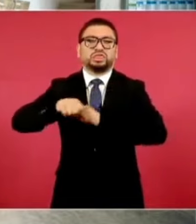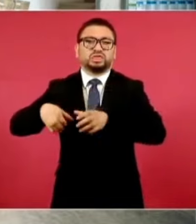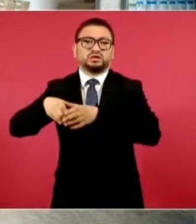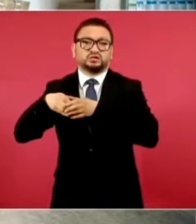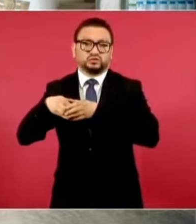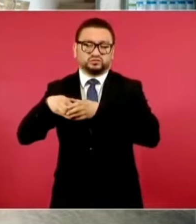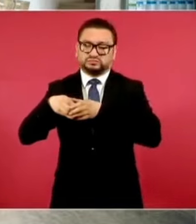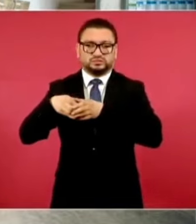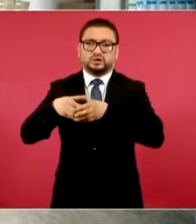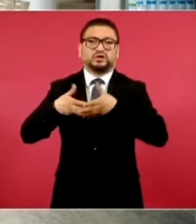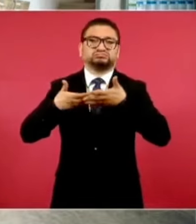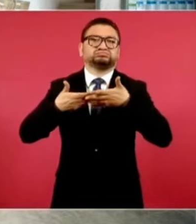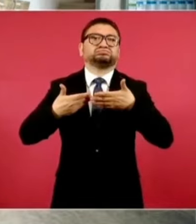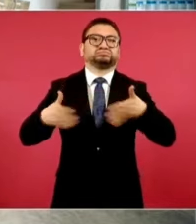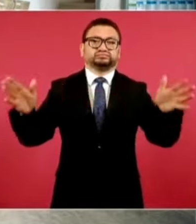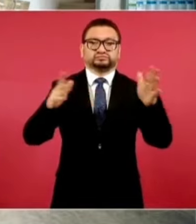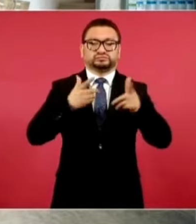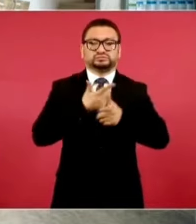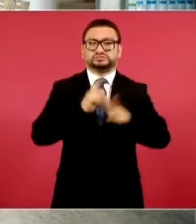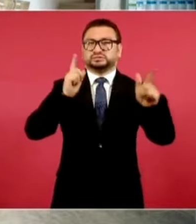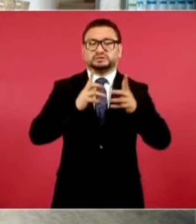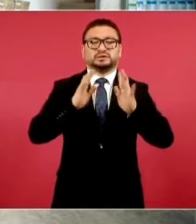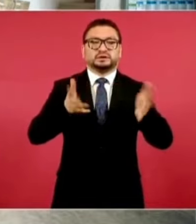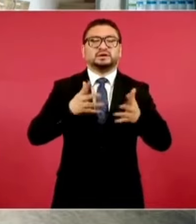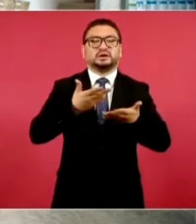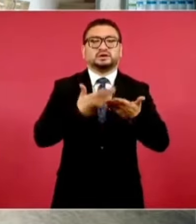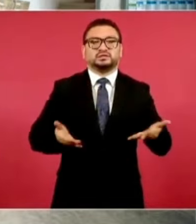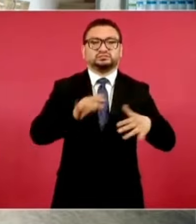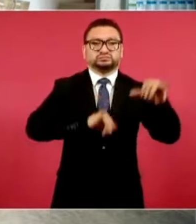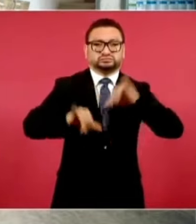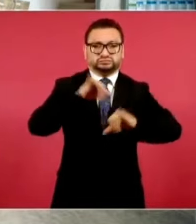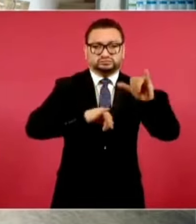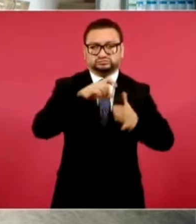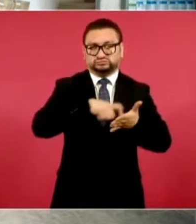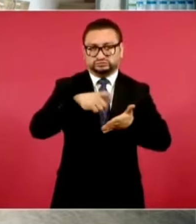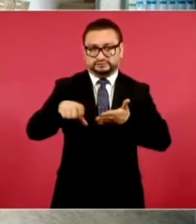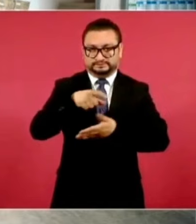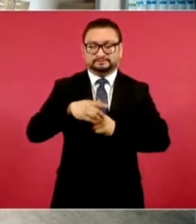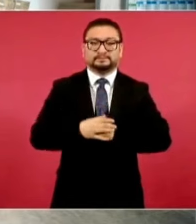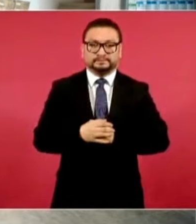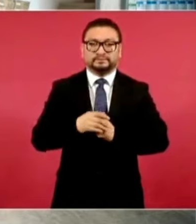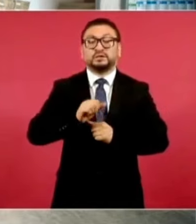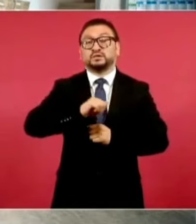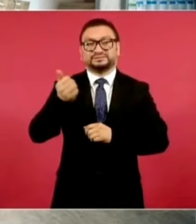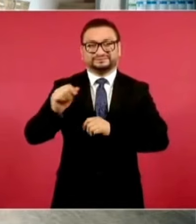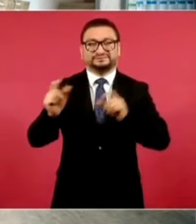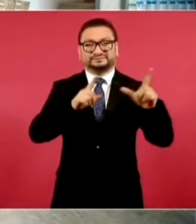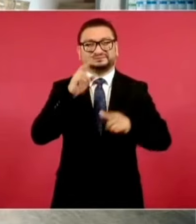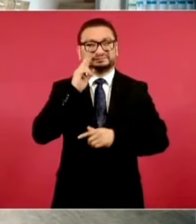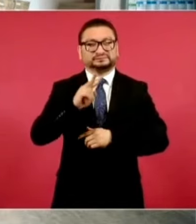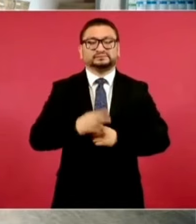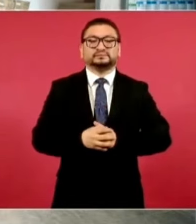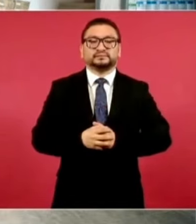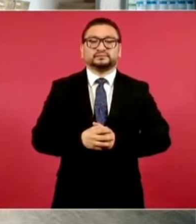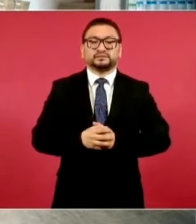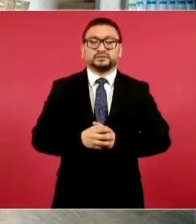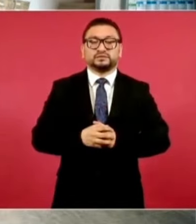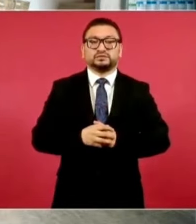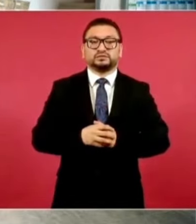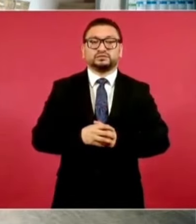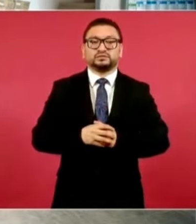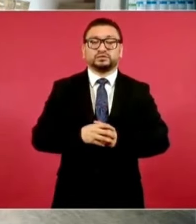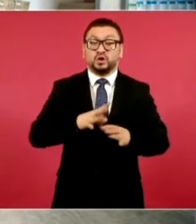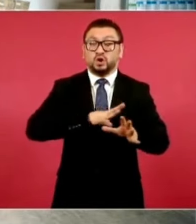distribuidores, ahora comprándole directamente a los laboratorios. En la siguiente, ahora de todo lo que se